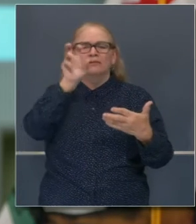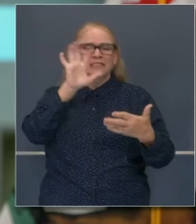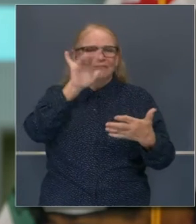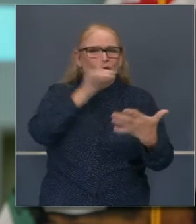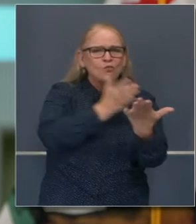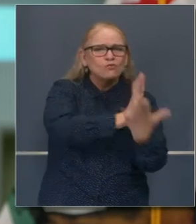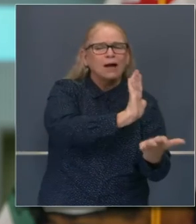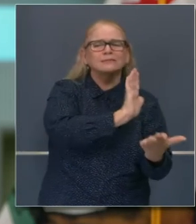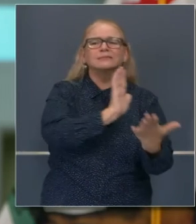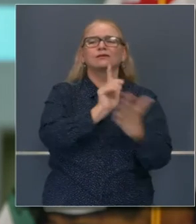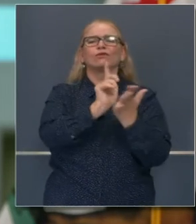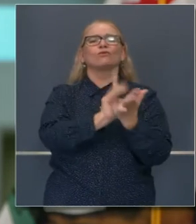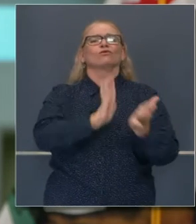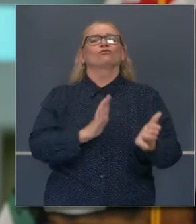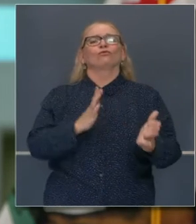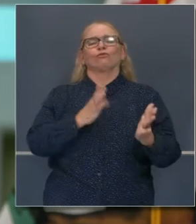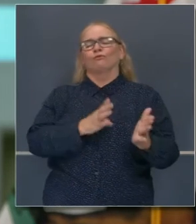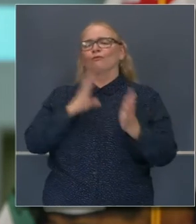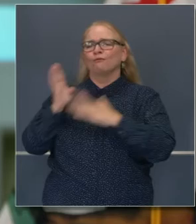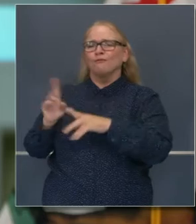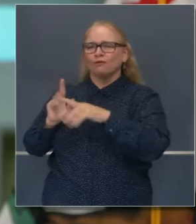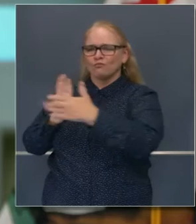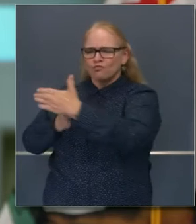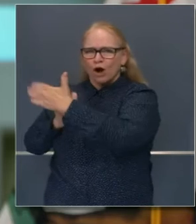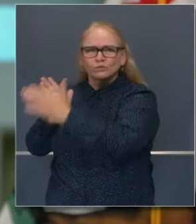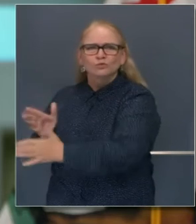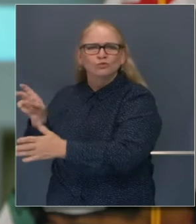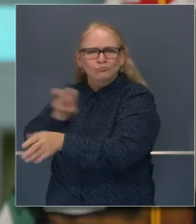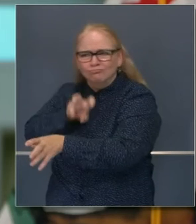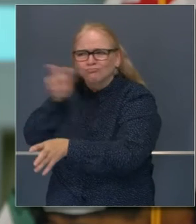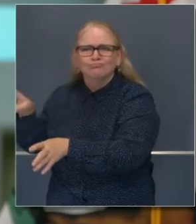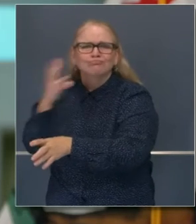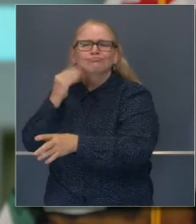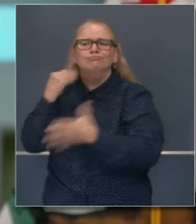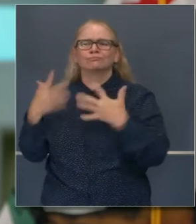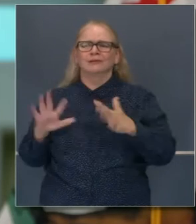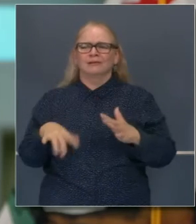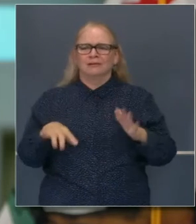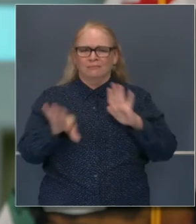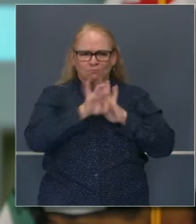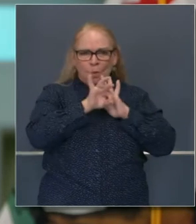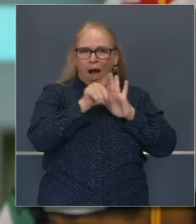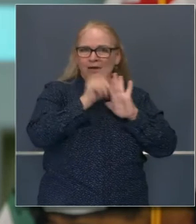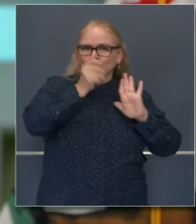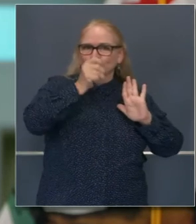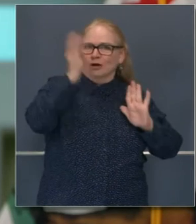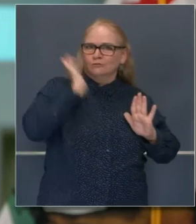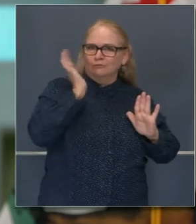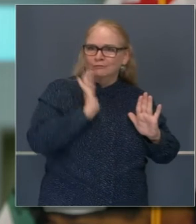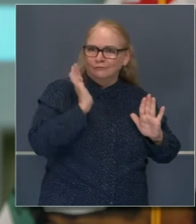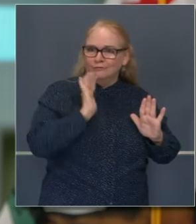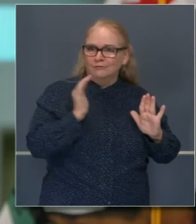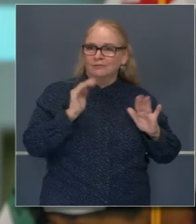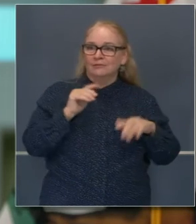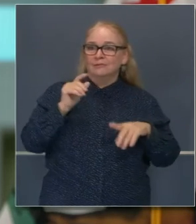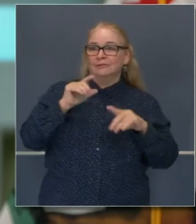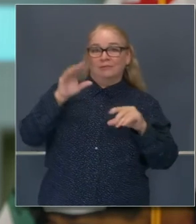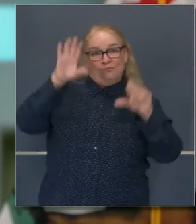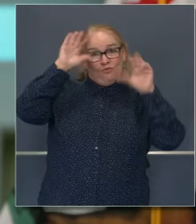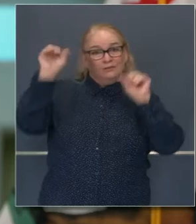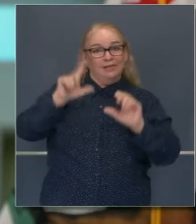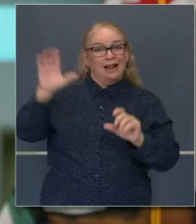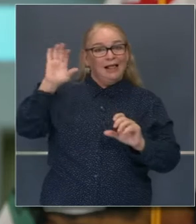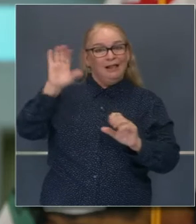civiles, fiscal del condado, en los tribunales municipales superior y nombrado por el presidente